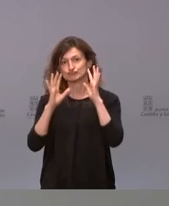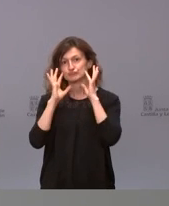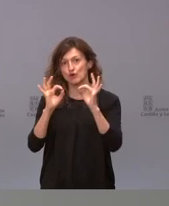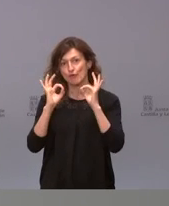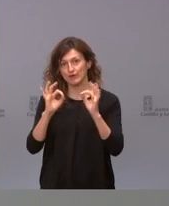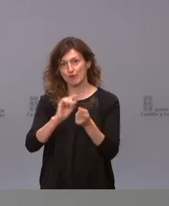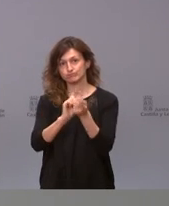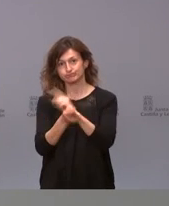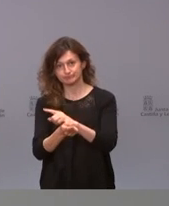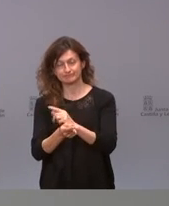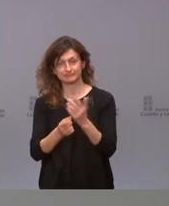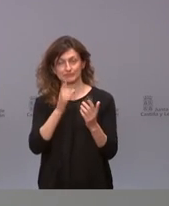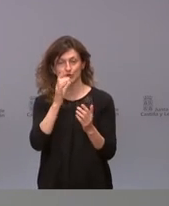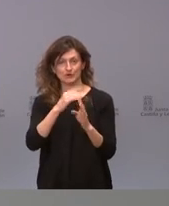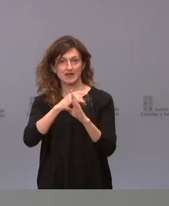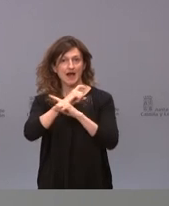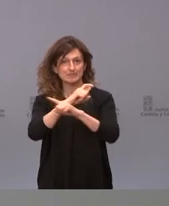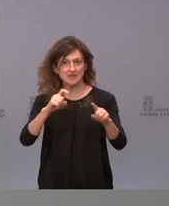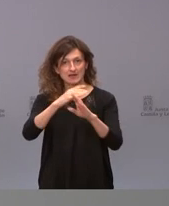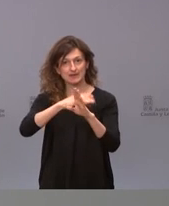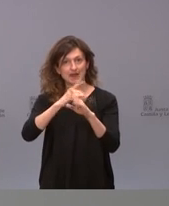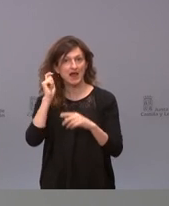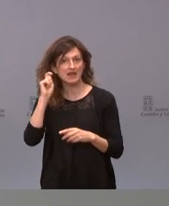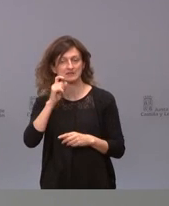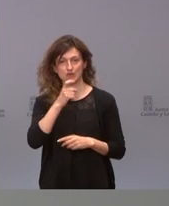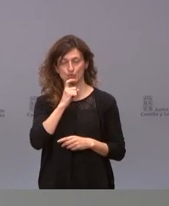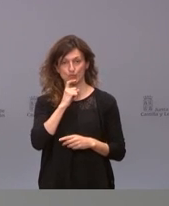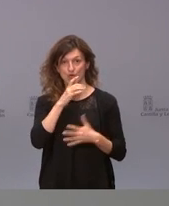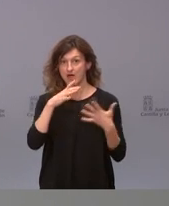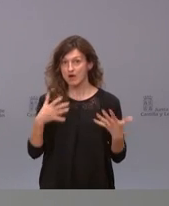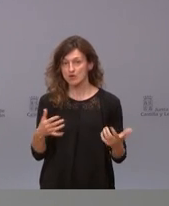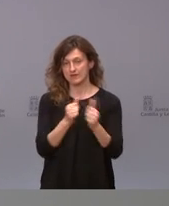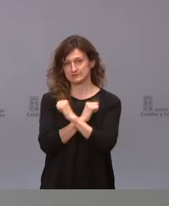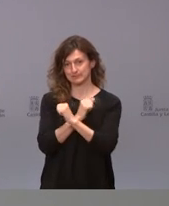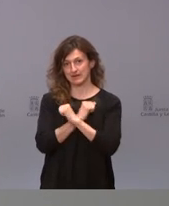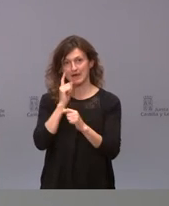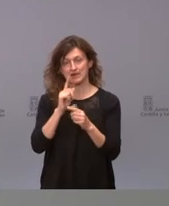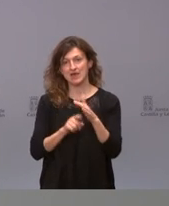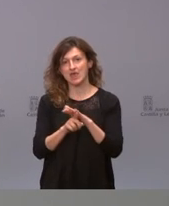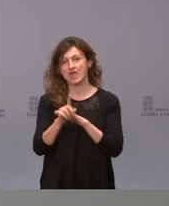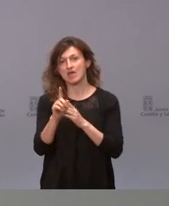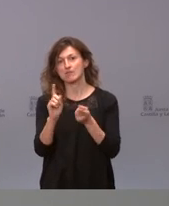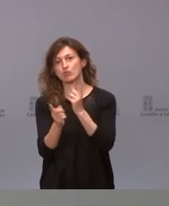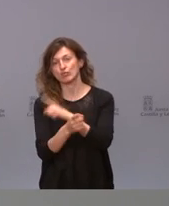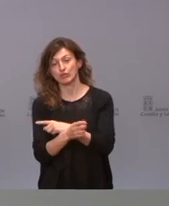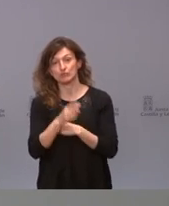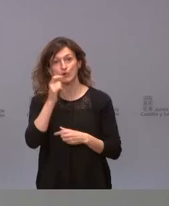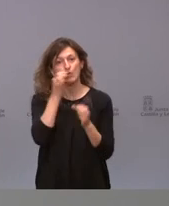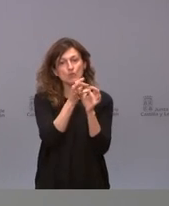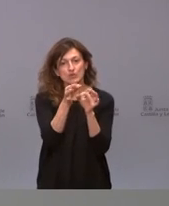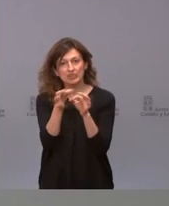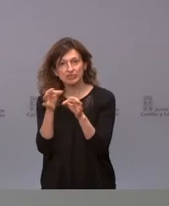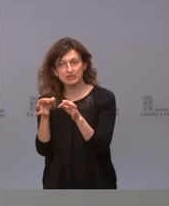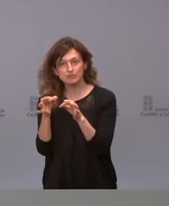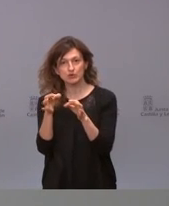progresando sobre los niveles de alerta pero ahora mismo tenemos que esperar la evolución estamos viendo que hay más municipios que se pueden